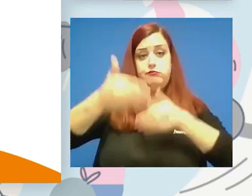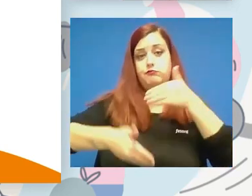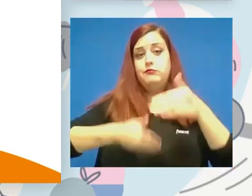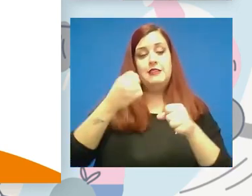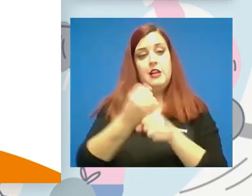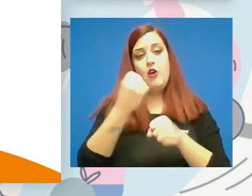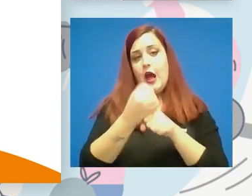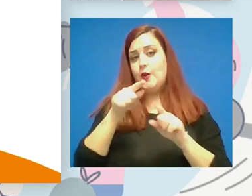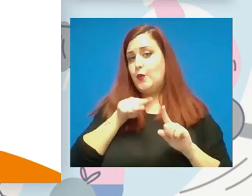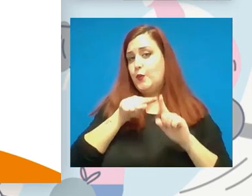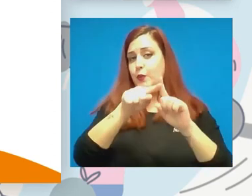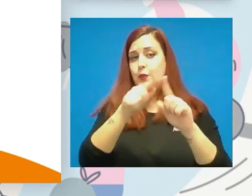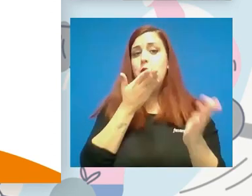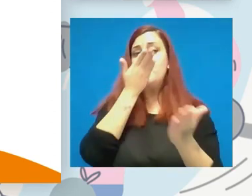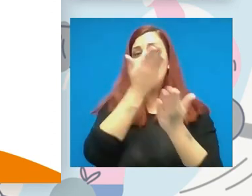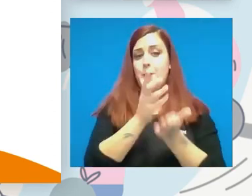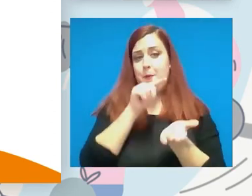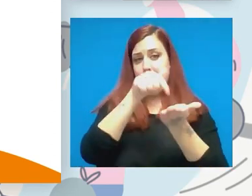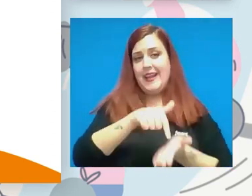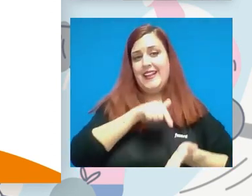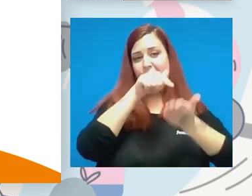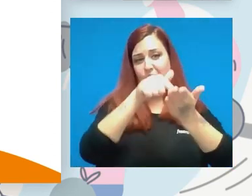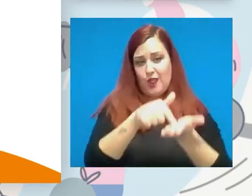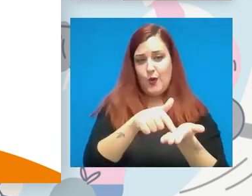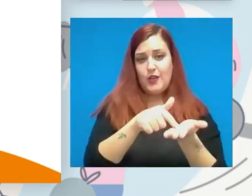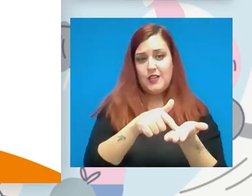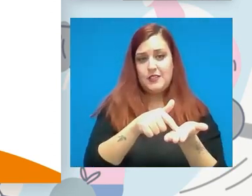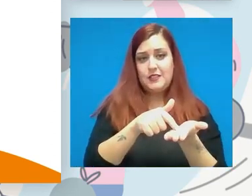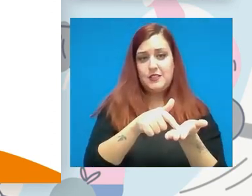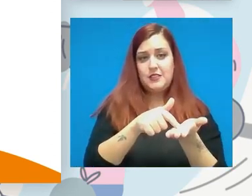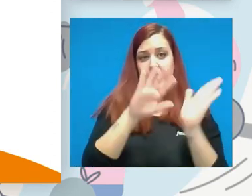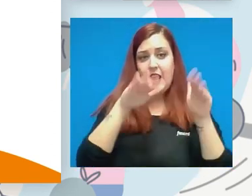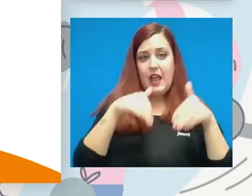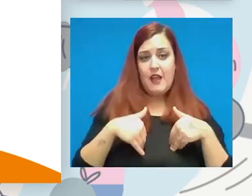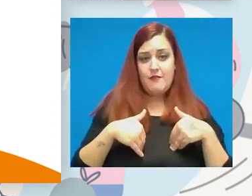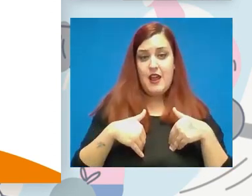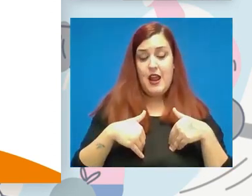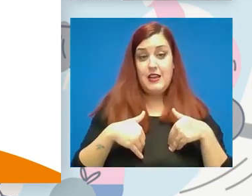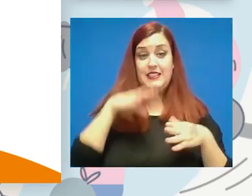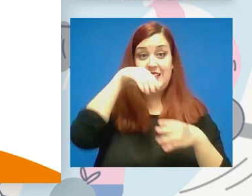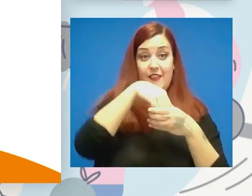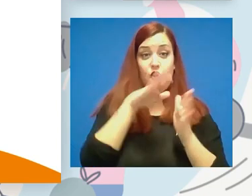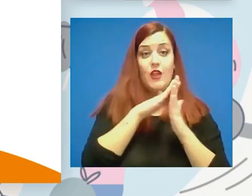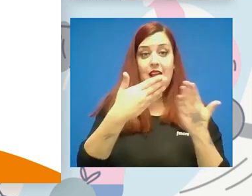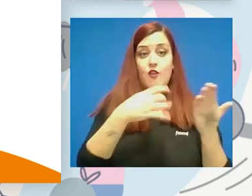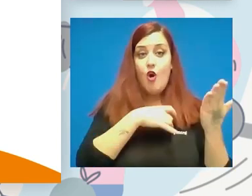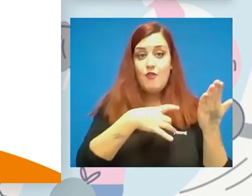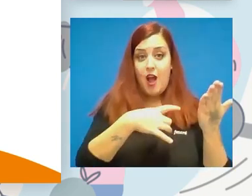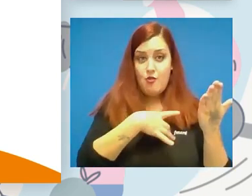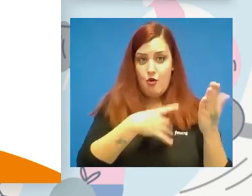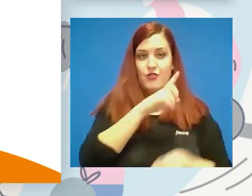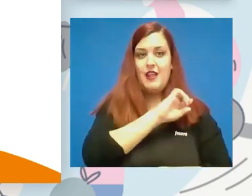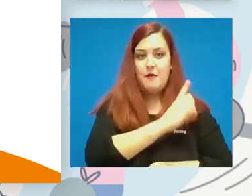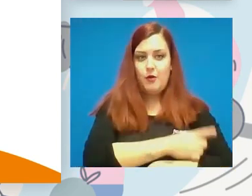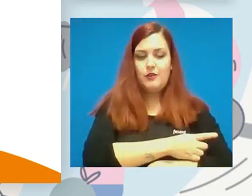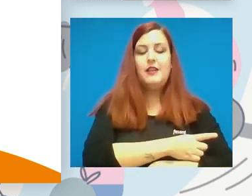aspirando a muchas otras reivindicaciones que están puestas en el libro blanco y que las asume el movimiento